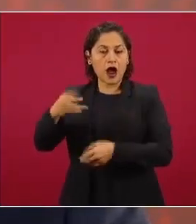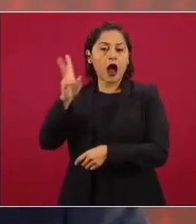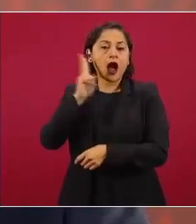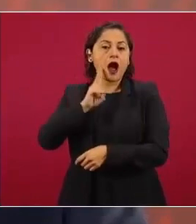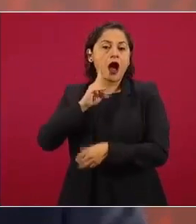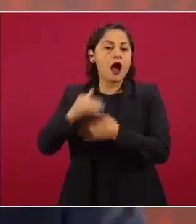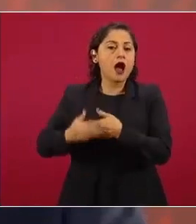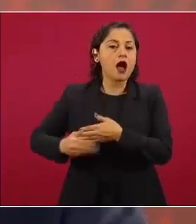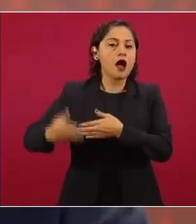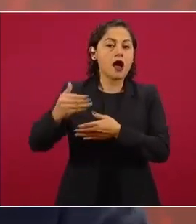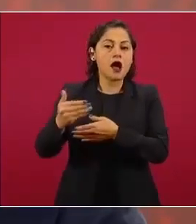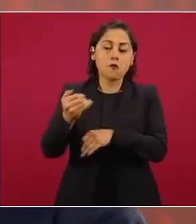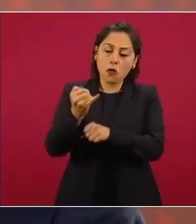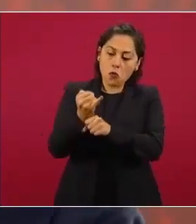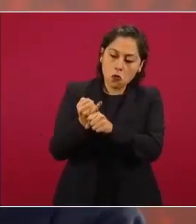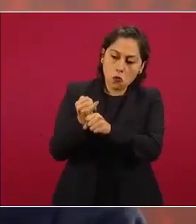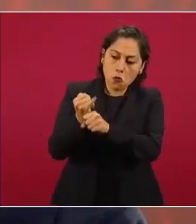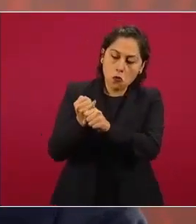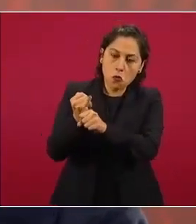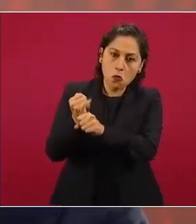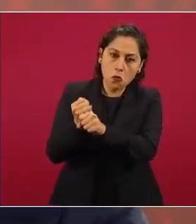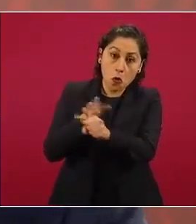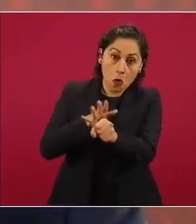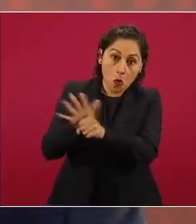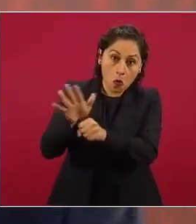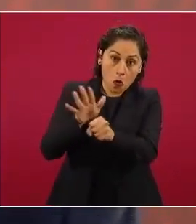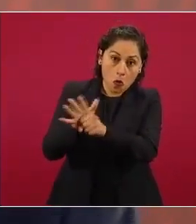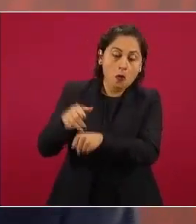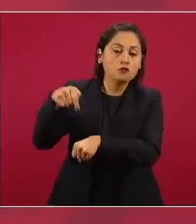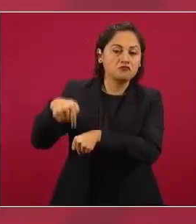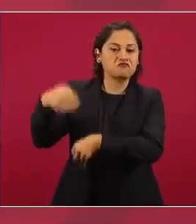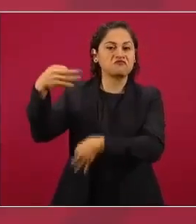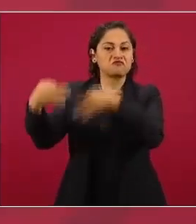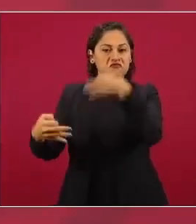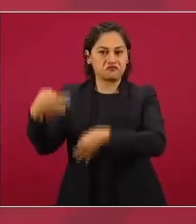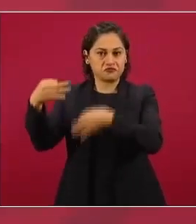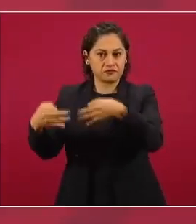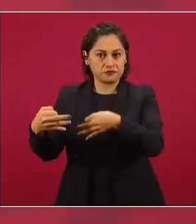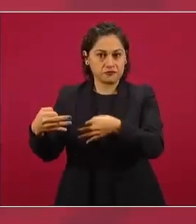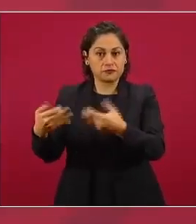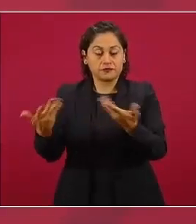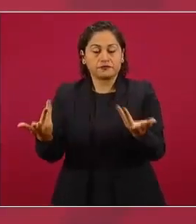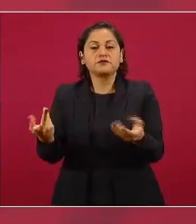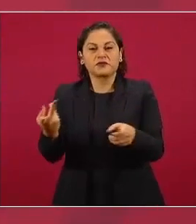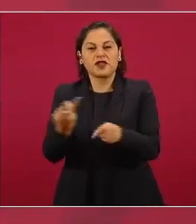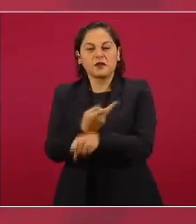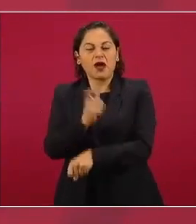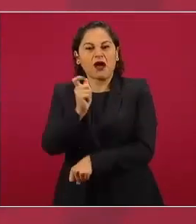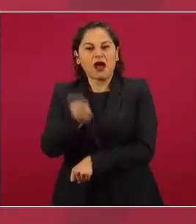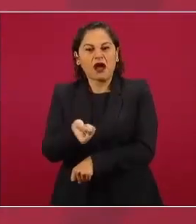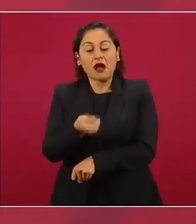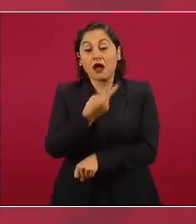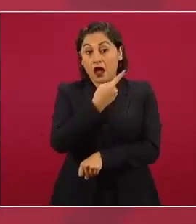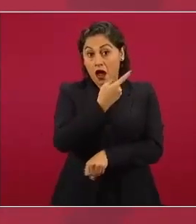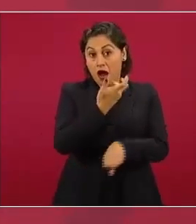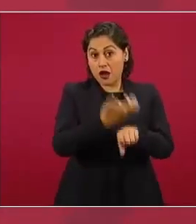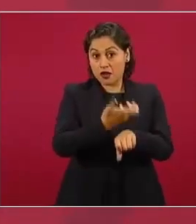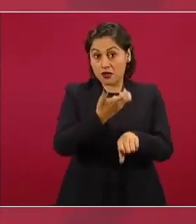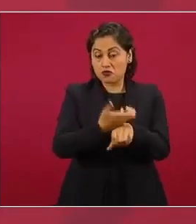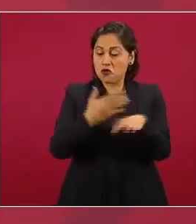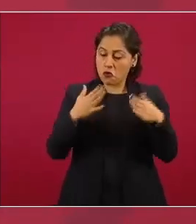hay confianza en el Gobierno de México hay confianza